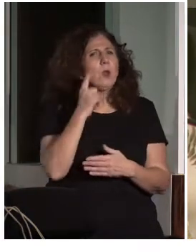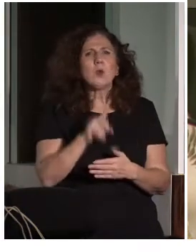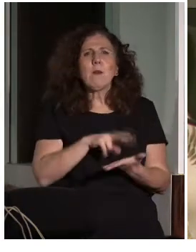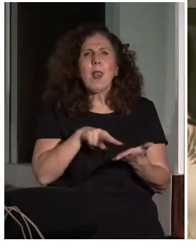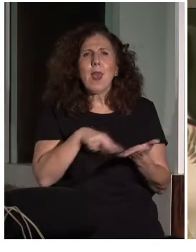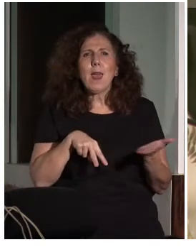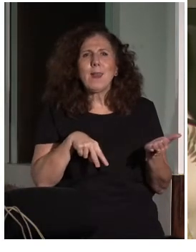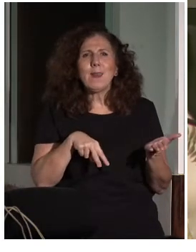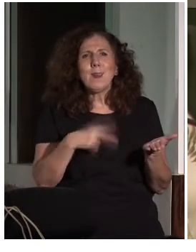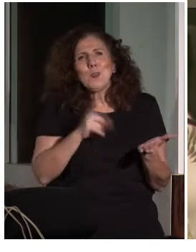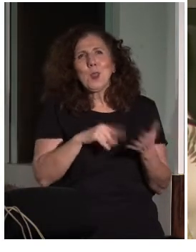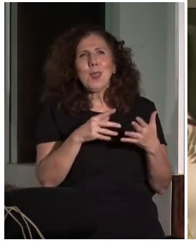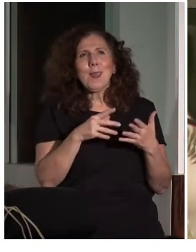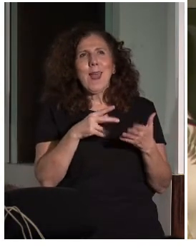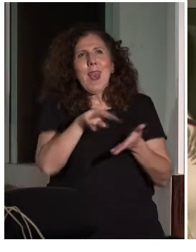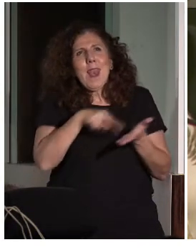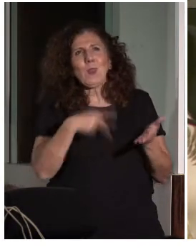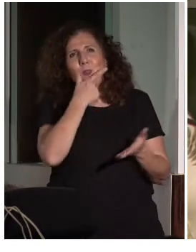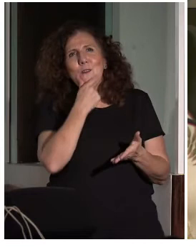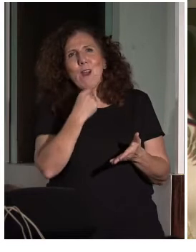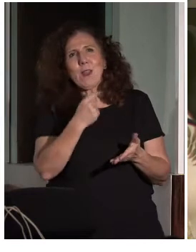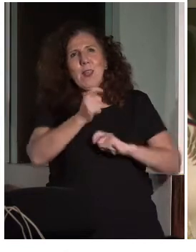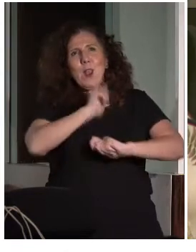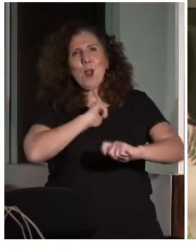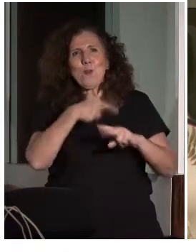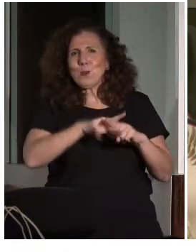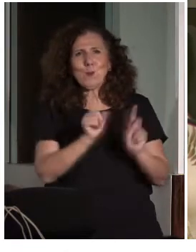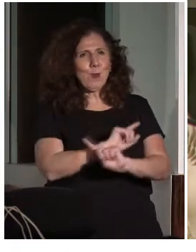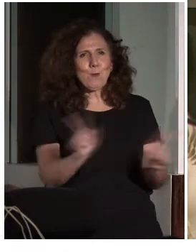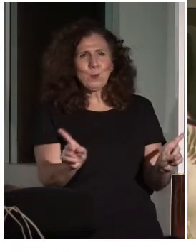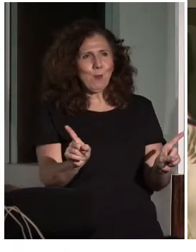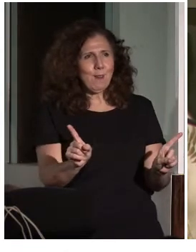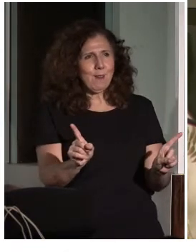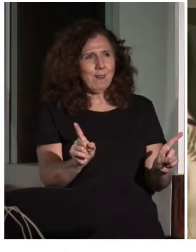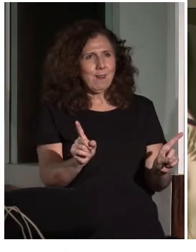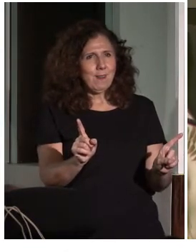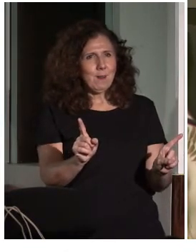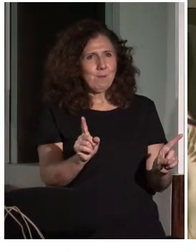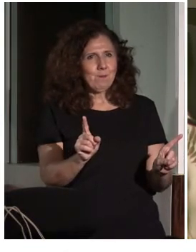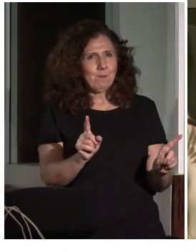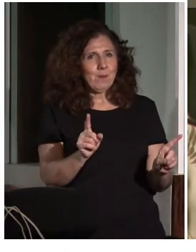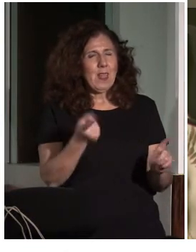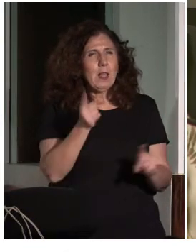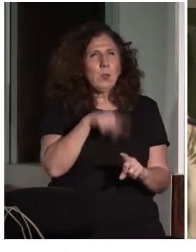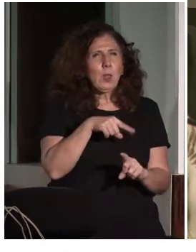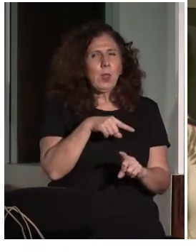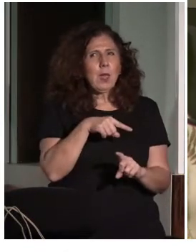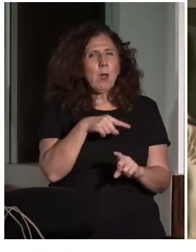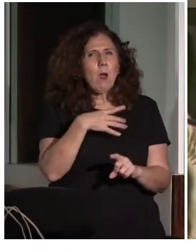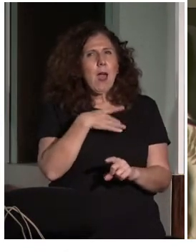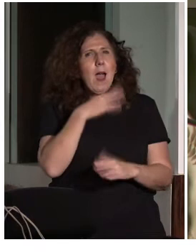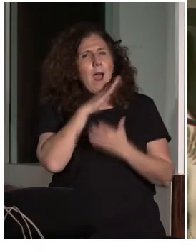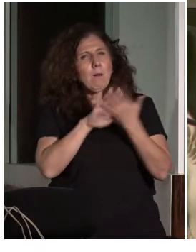Con lo cual, la lectura fácil tampoco es un recurso para ello. Por lo tanto, tenemos que empezar a hablar no tanto de lectura fácil como de lenguaje